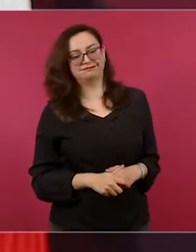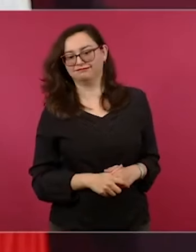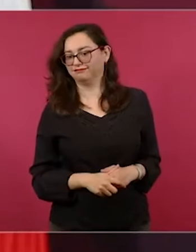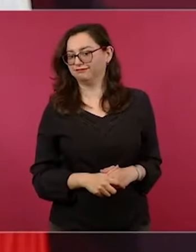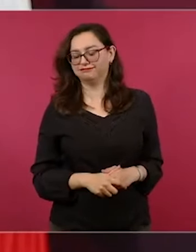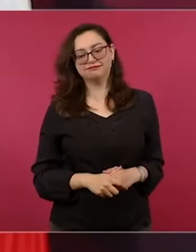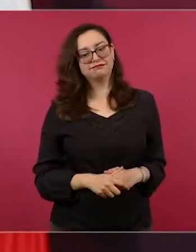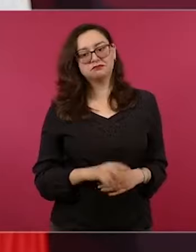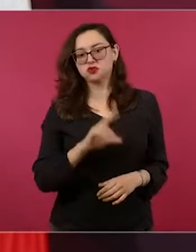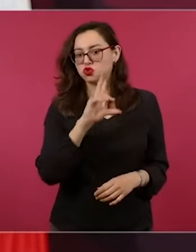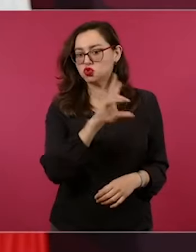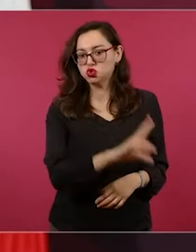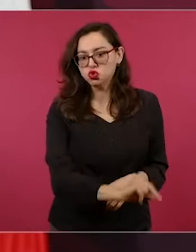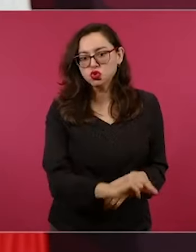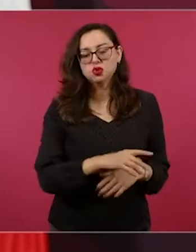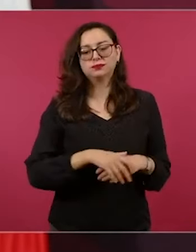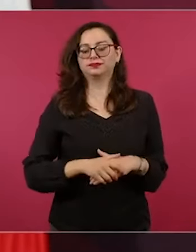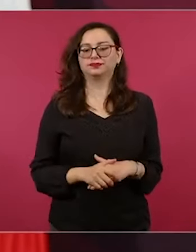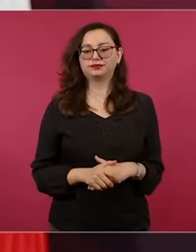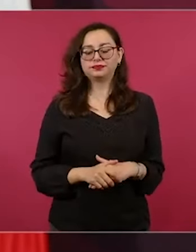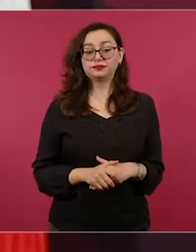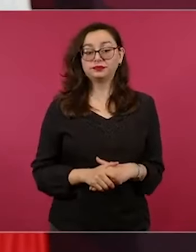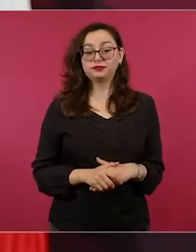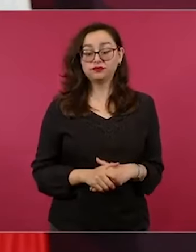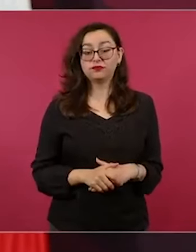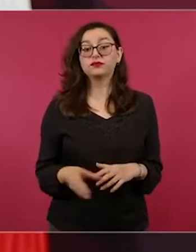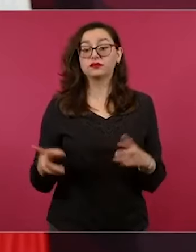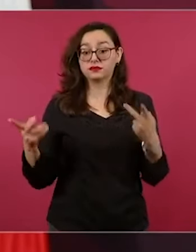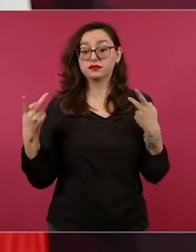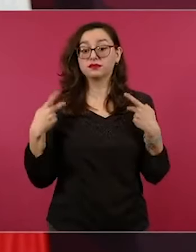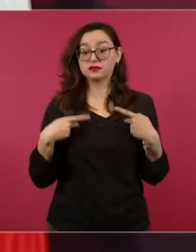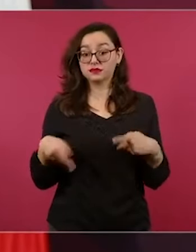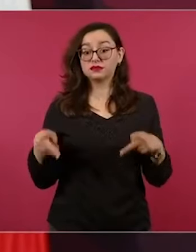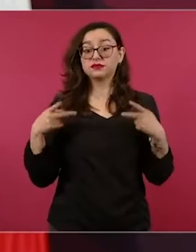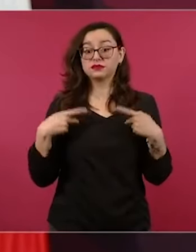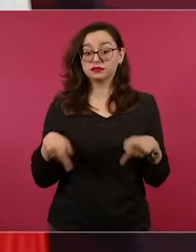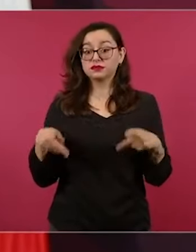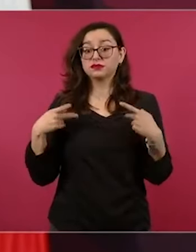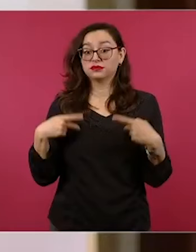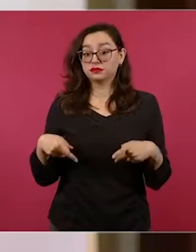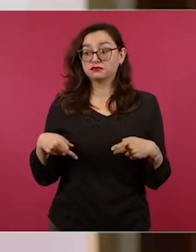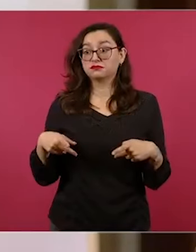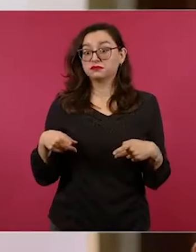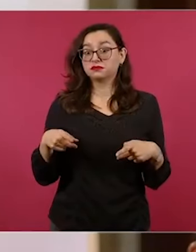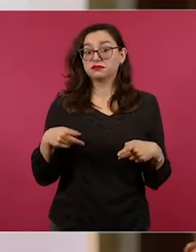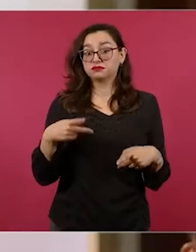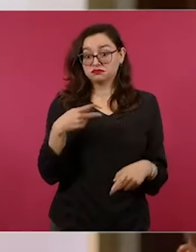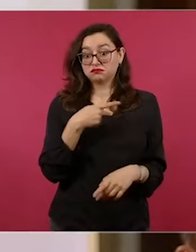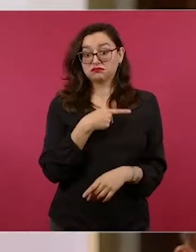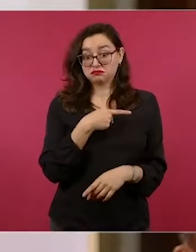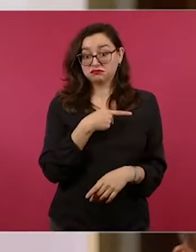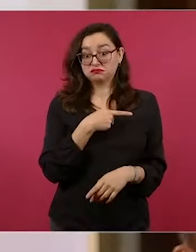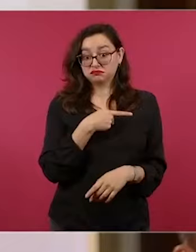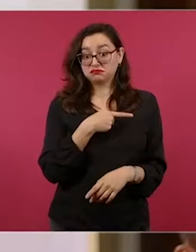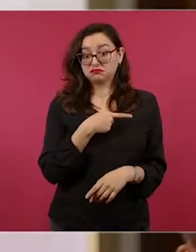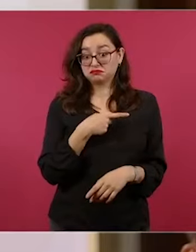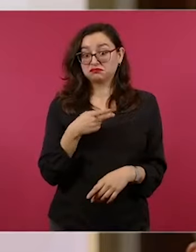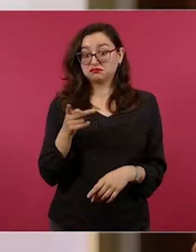de muy buena posición económica,